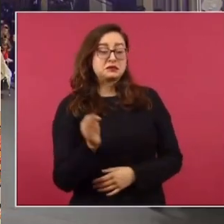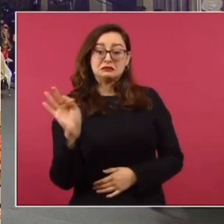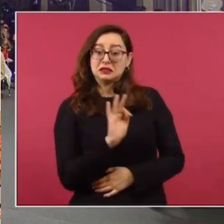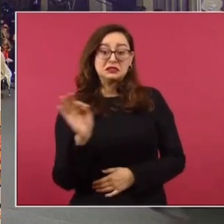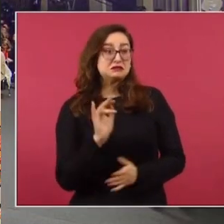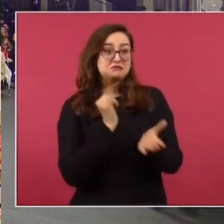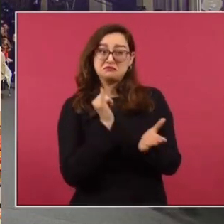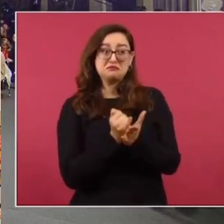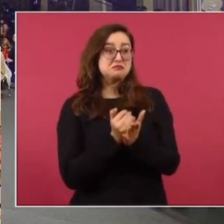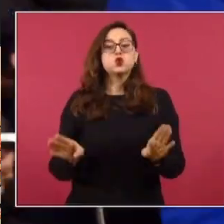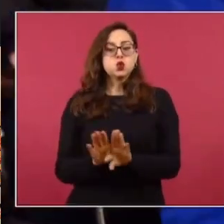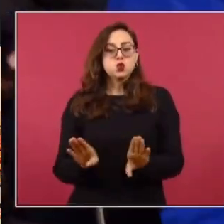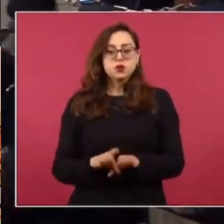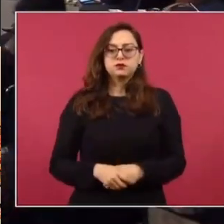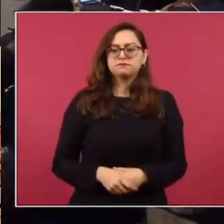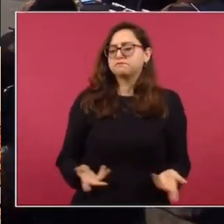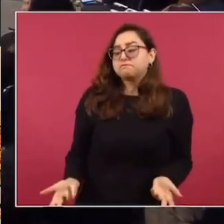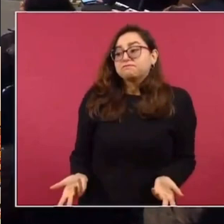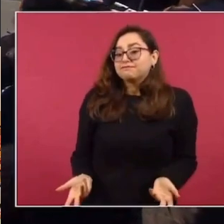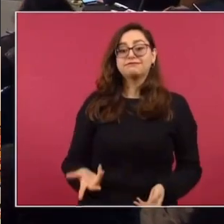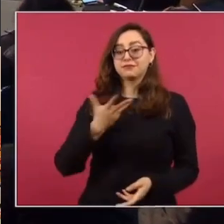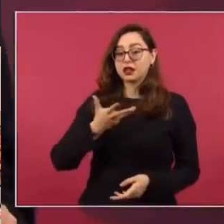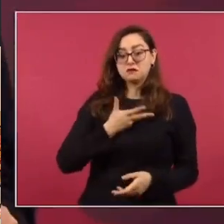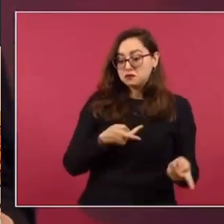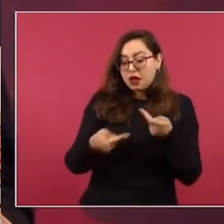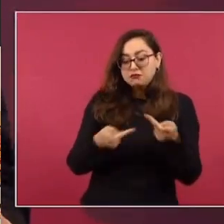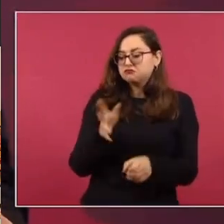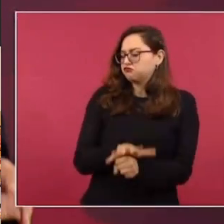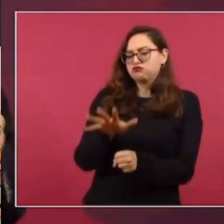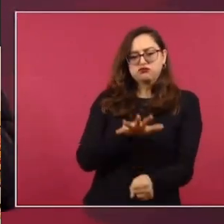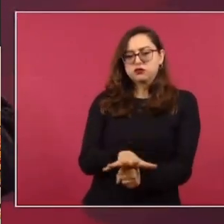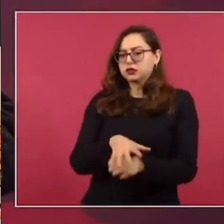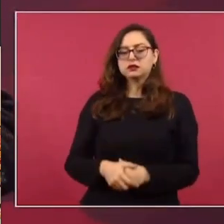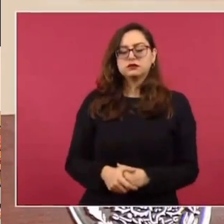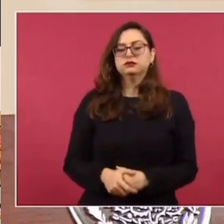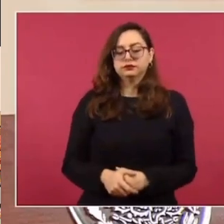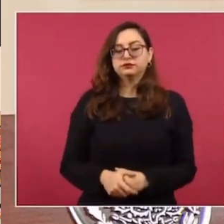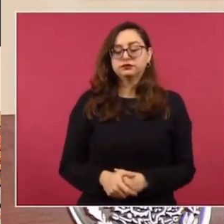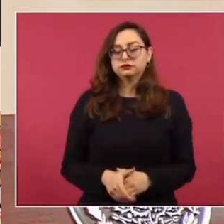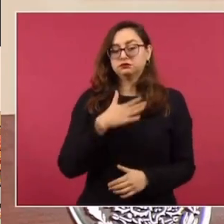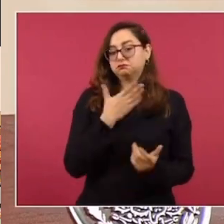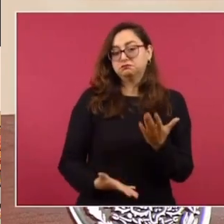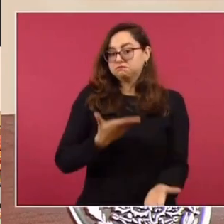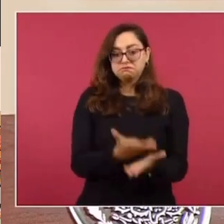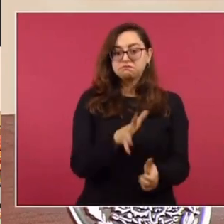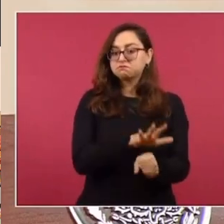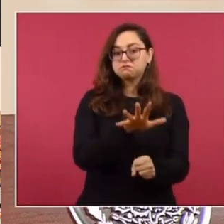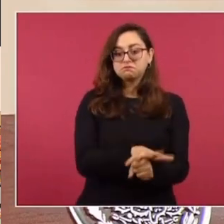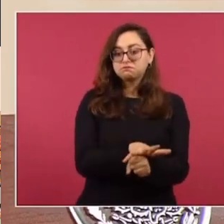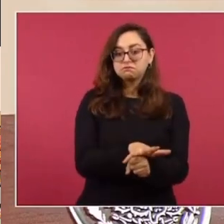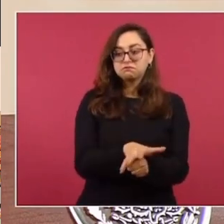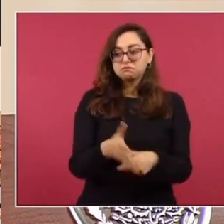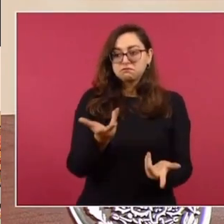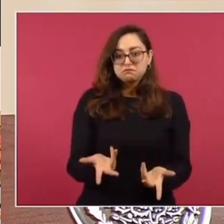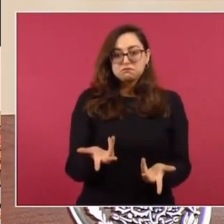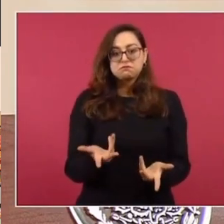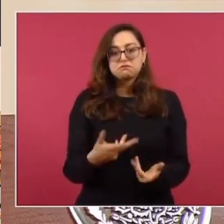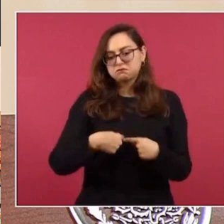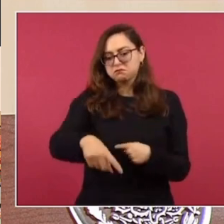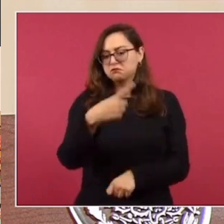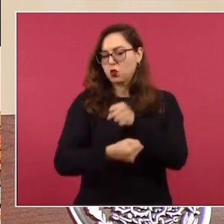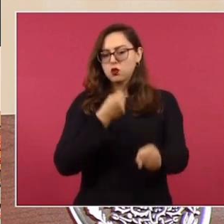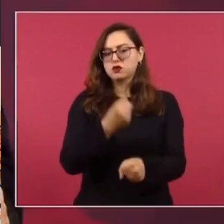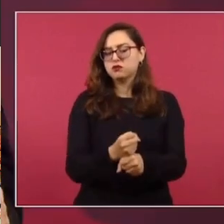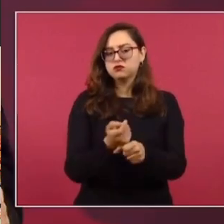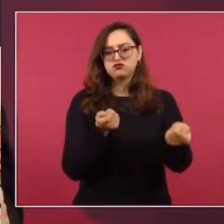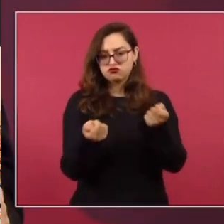no hay una desaceleración más marcada? Lo que tenemos va a ser suficiente. Va a ser suficiente. Ese es nuestro pronóstico,